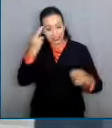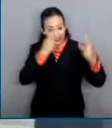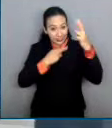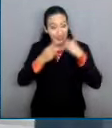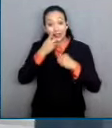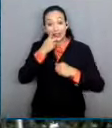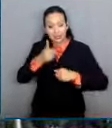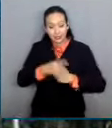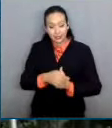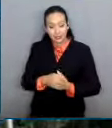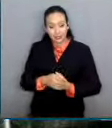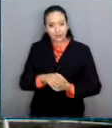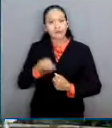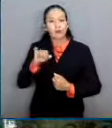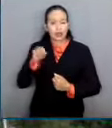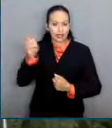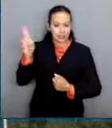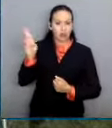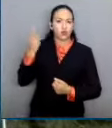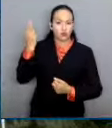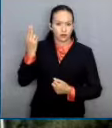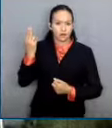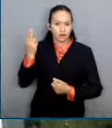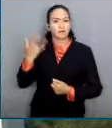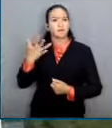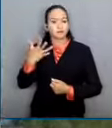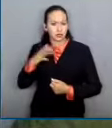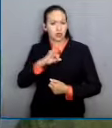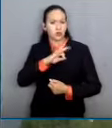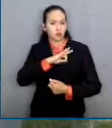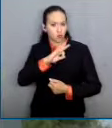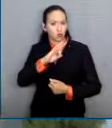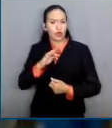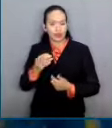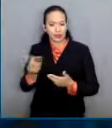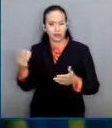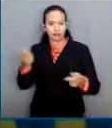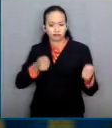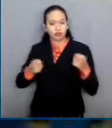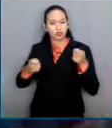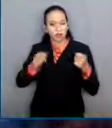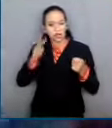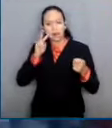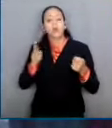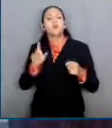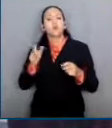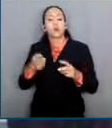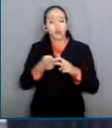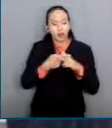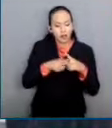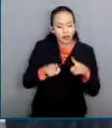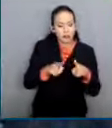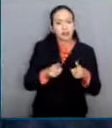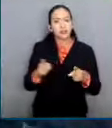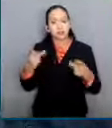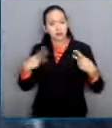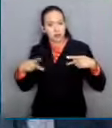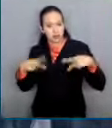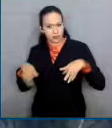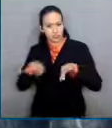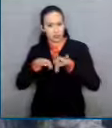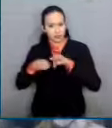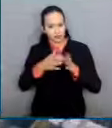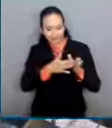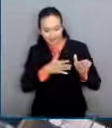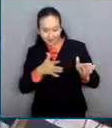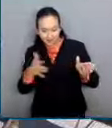universidad cuenta con autonomía para fijar los términos de ingreso, promoción y permanencia de su personal, no puede, bajo ningún